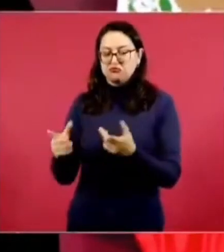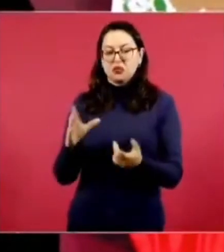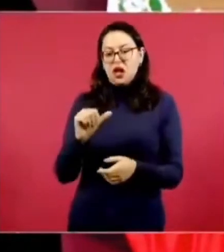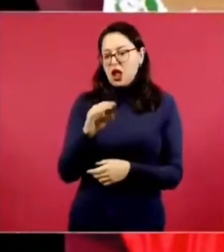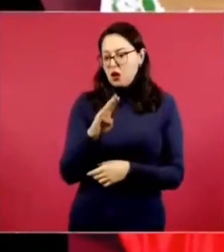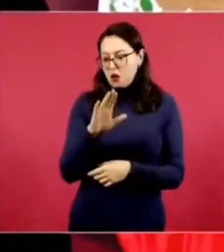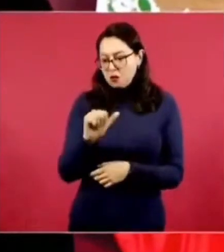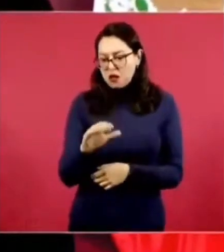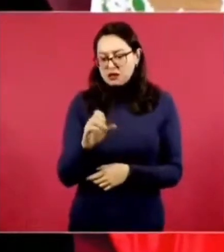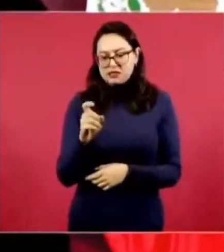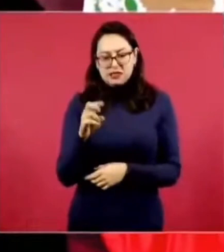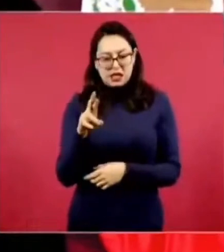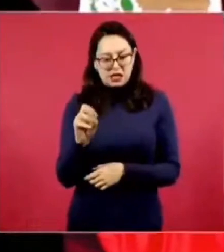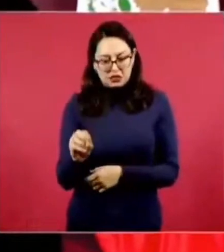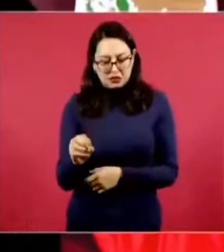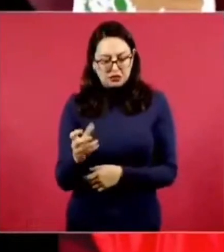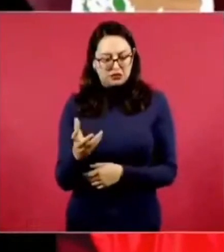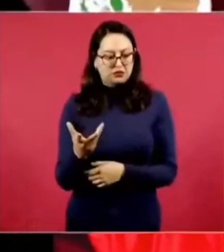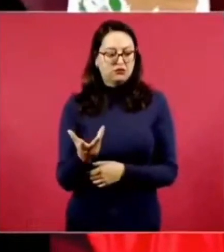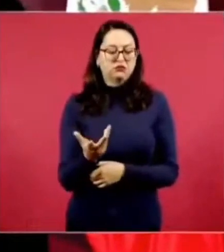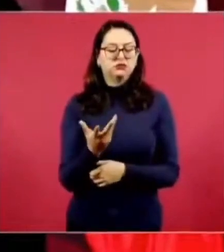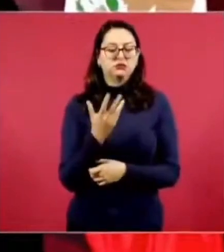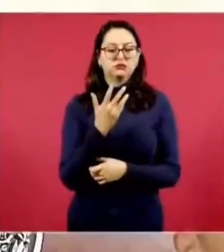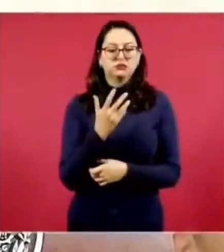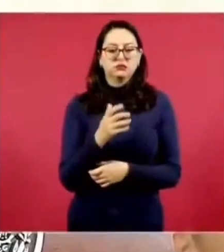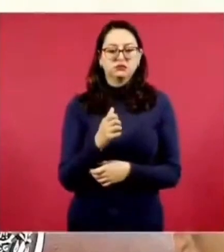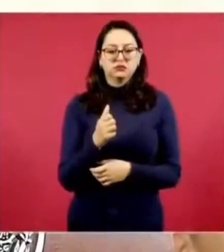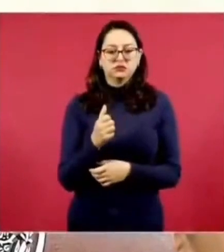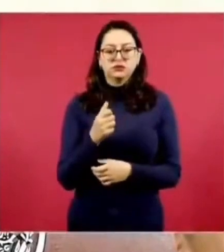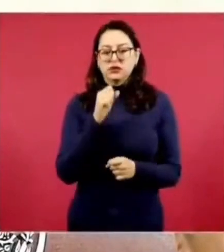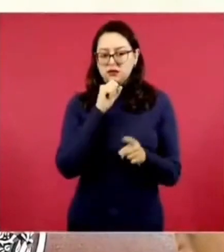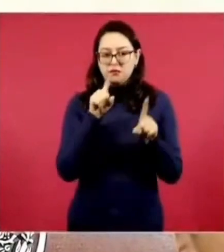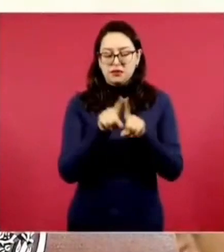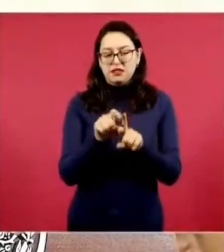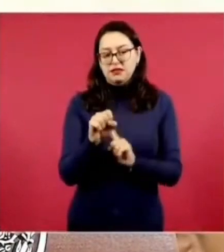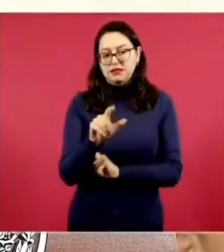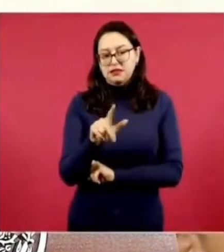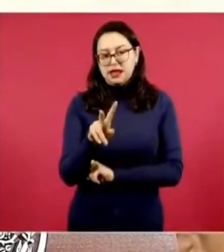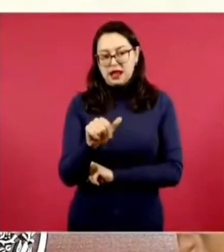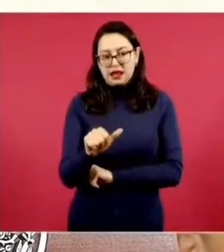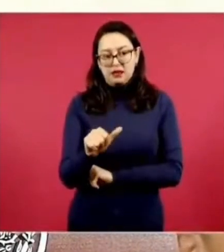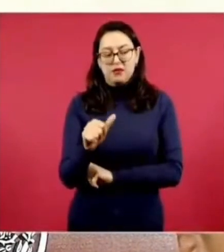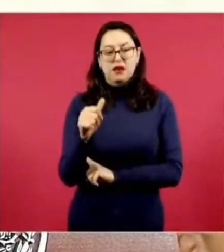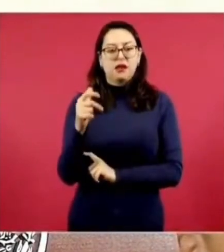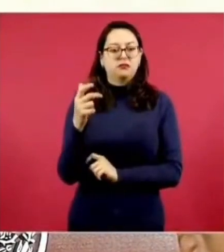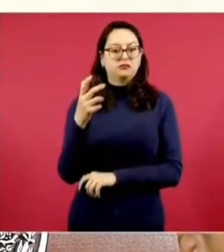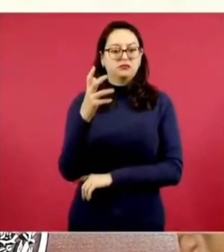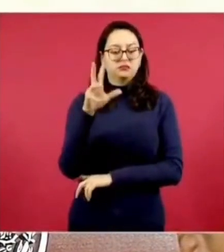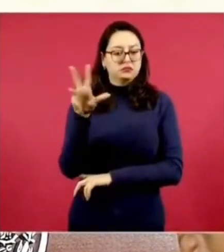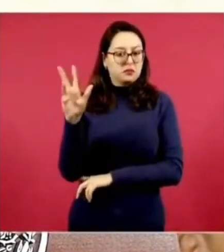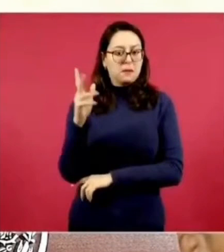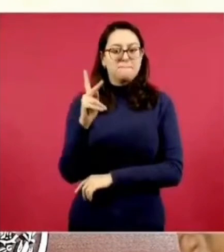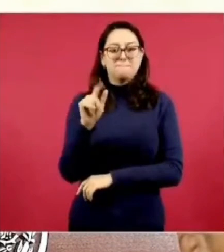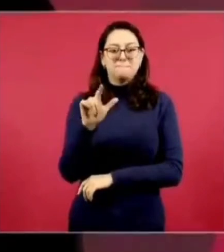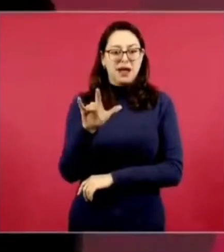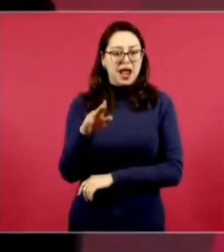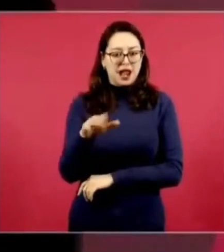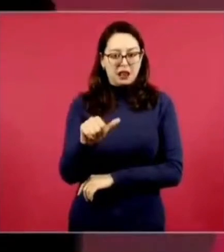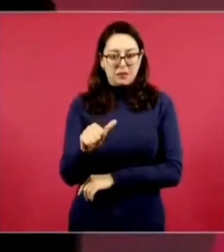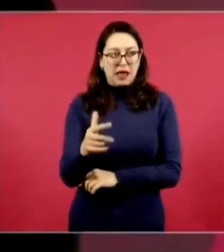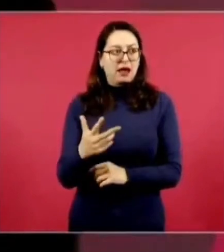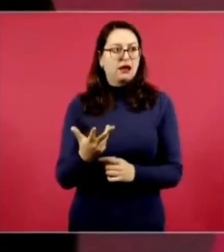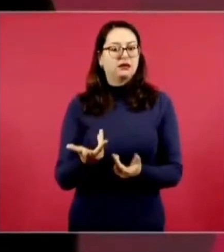tengo ceibas palma real tengo